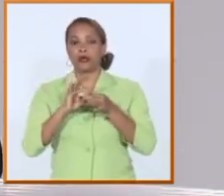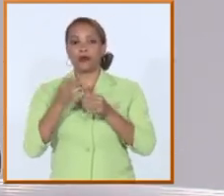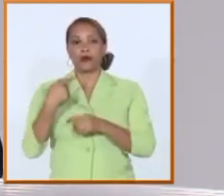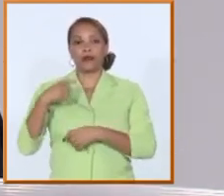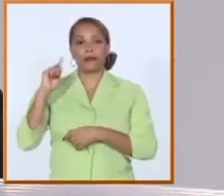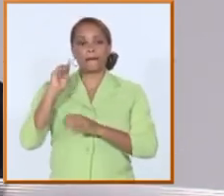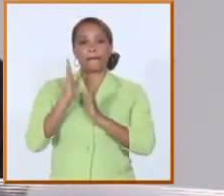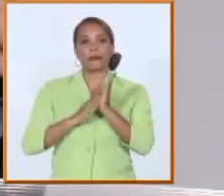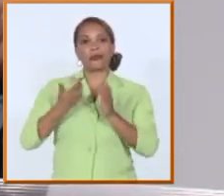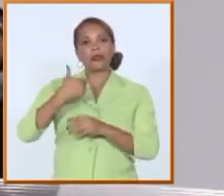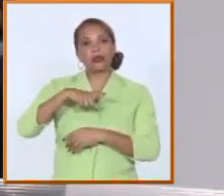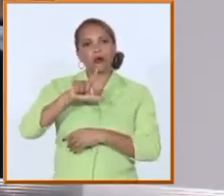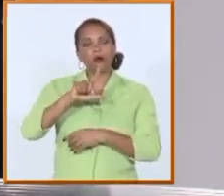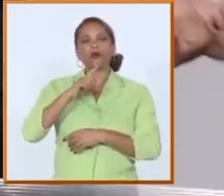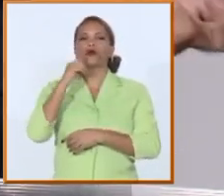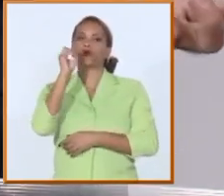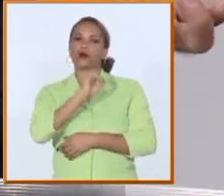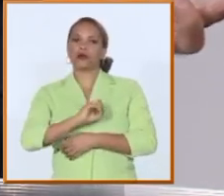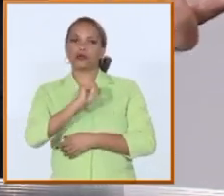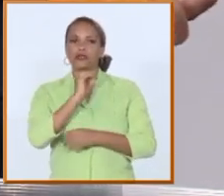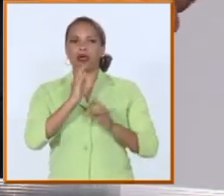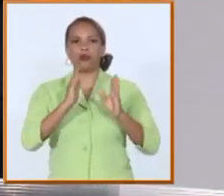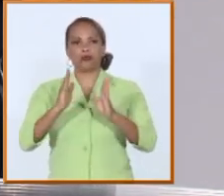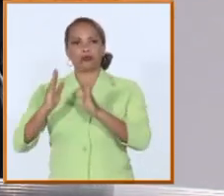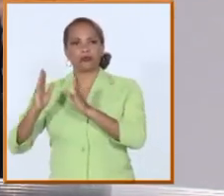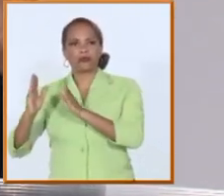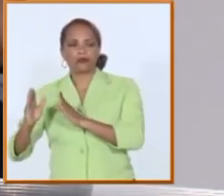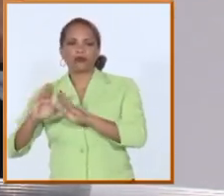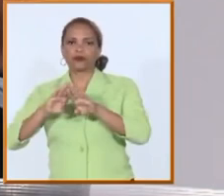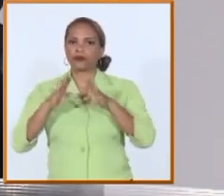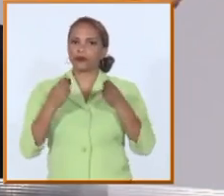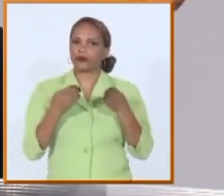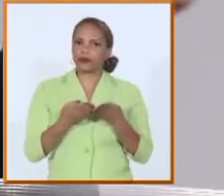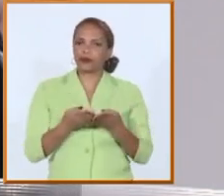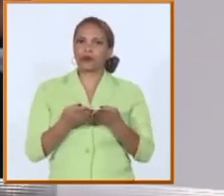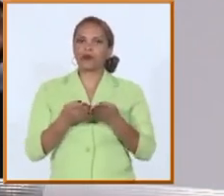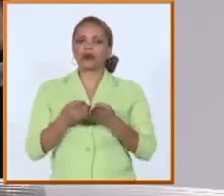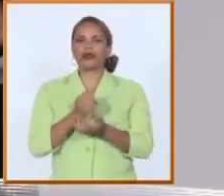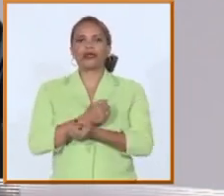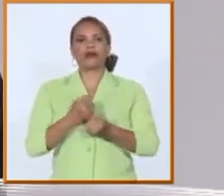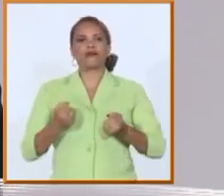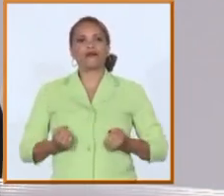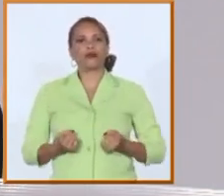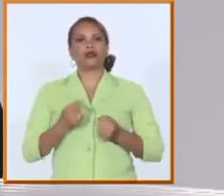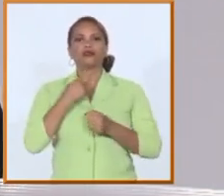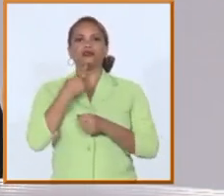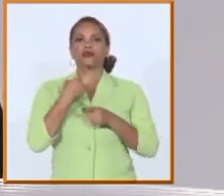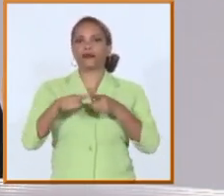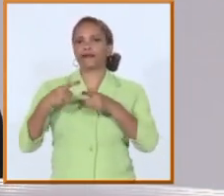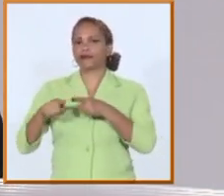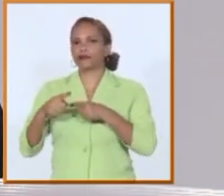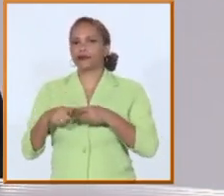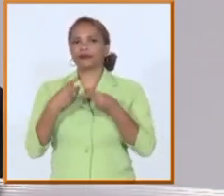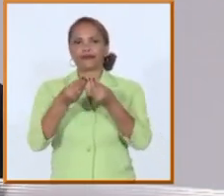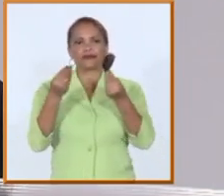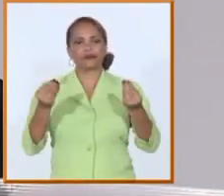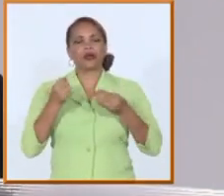está todo organizado está todo previsto como te había mencionado anteriormente los esfuerzos de logística que hay que hacer para garantizar este